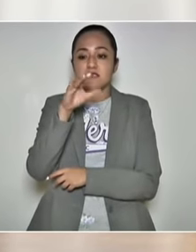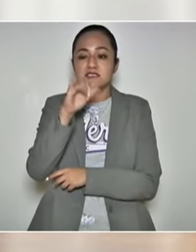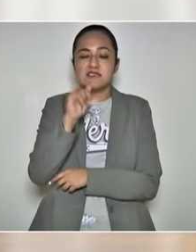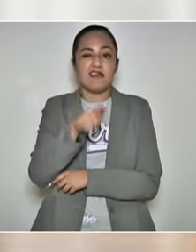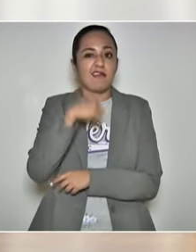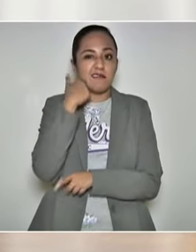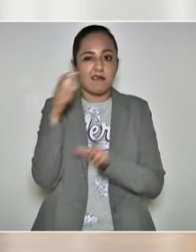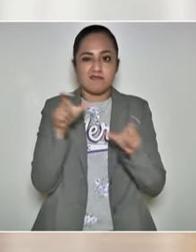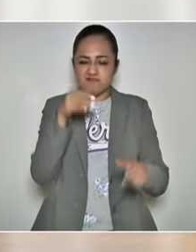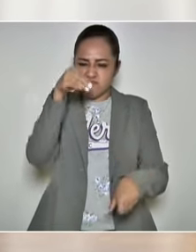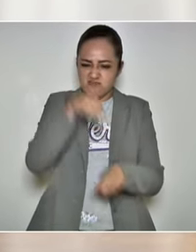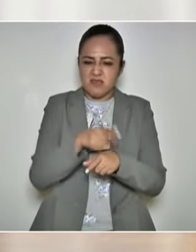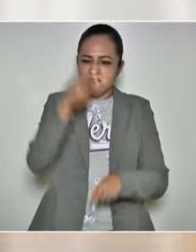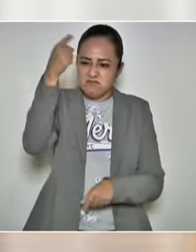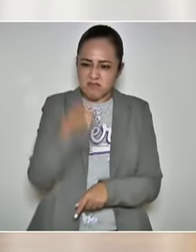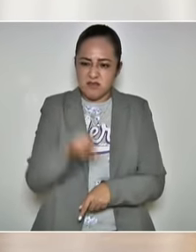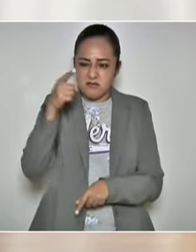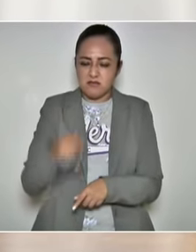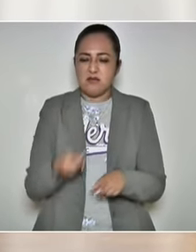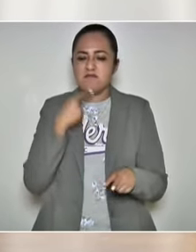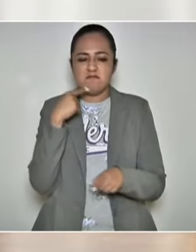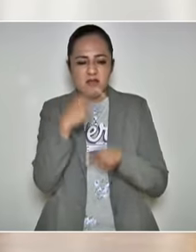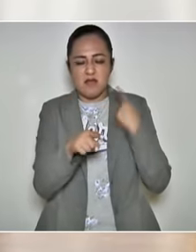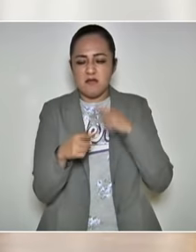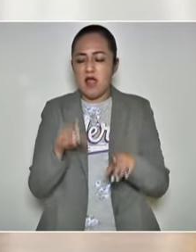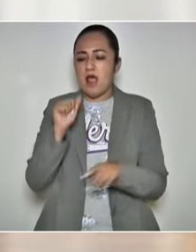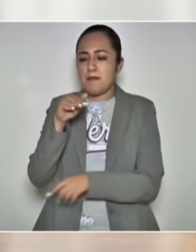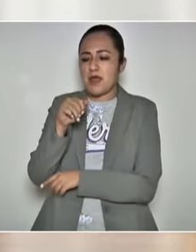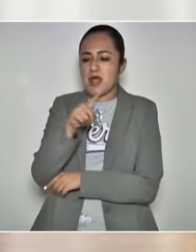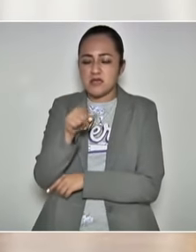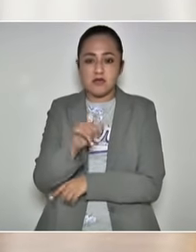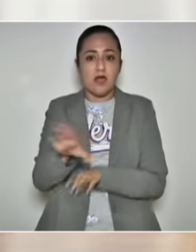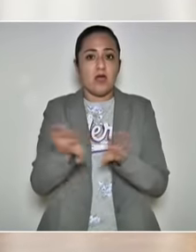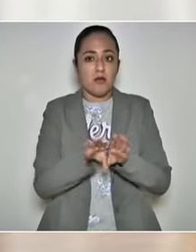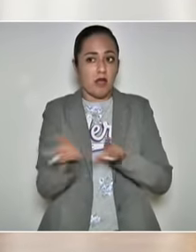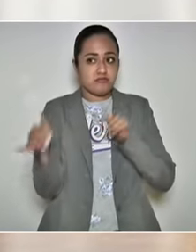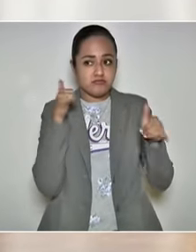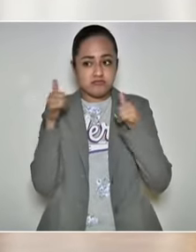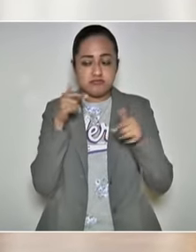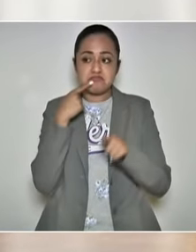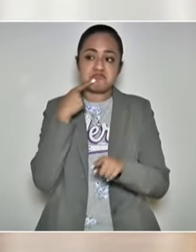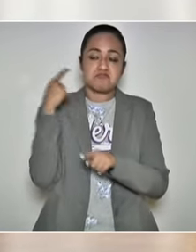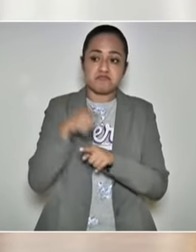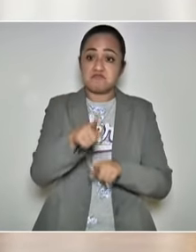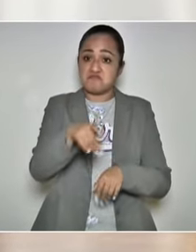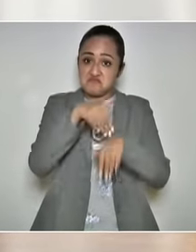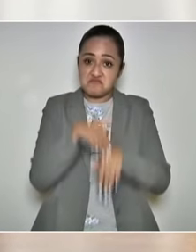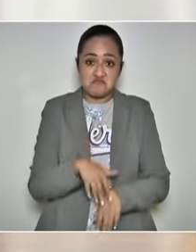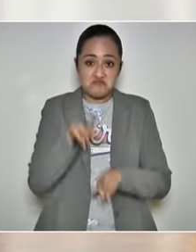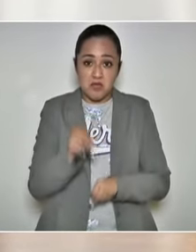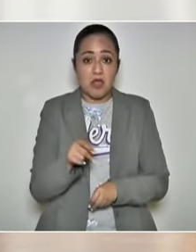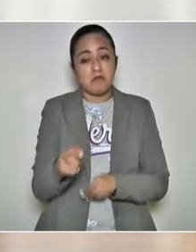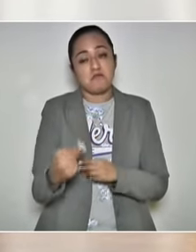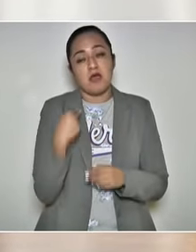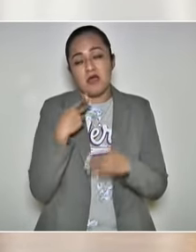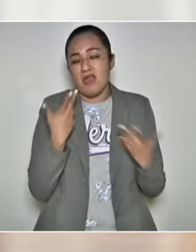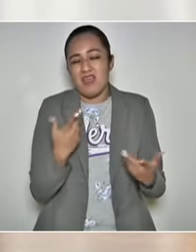control político con amenazas desde llamadas telefónicas. Y así,